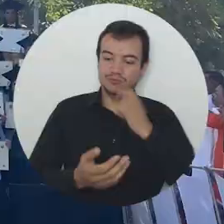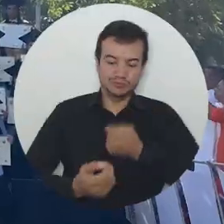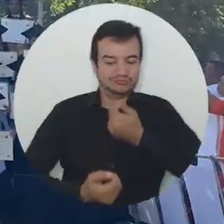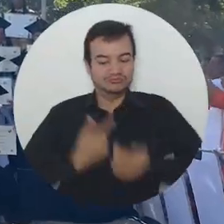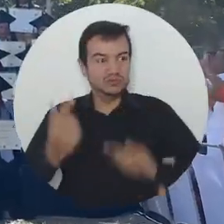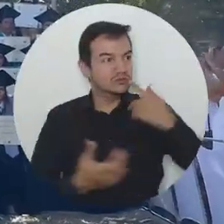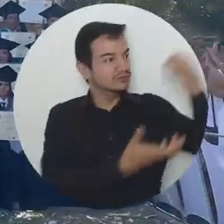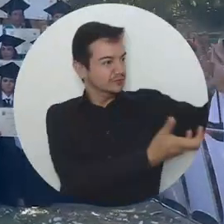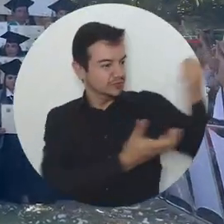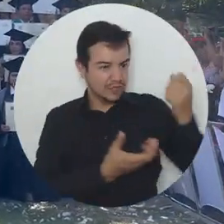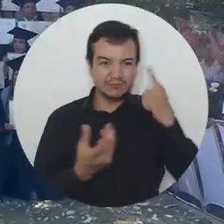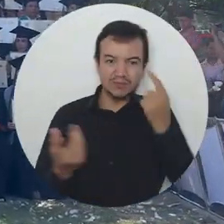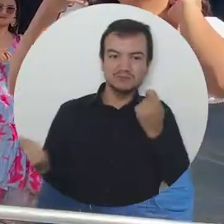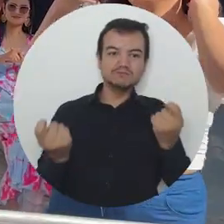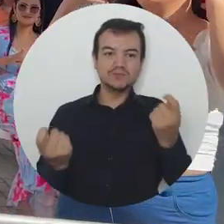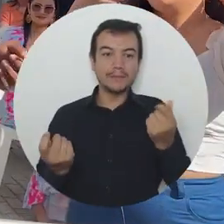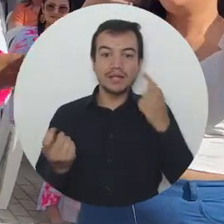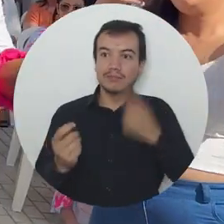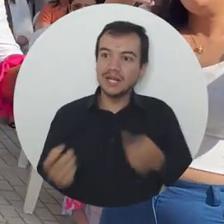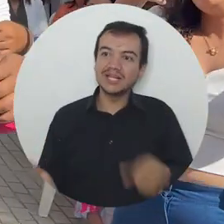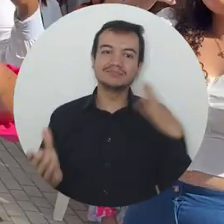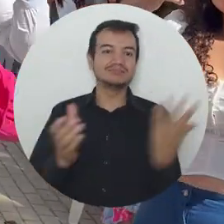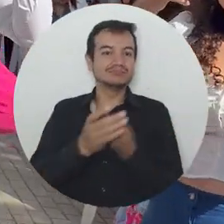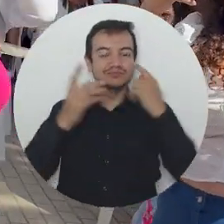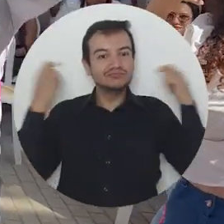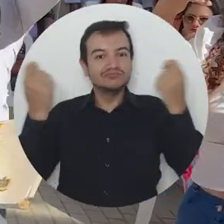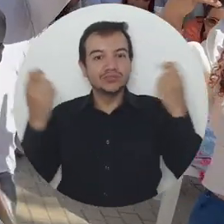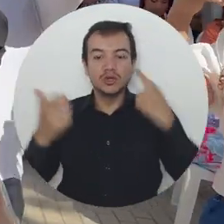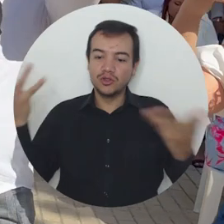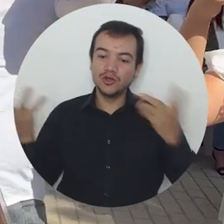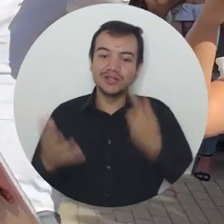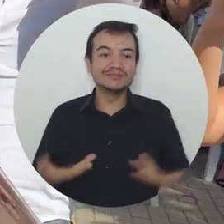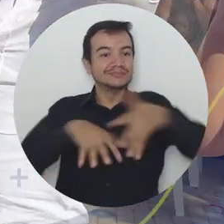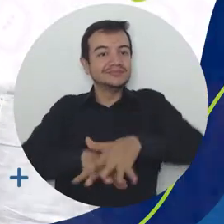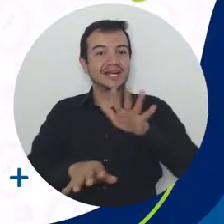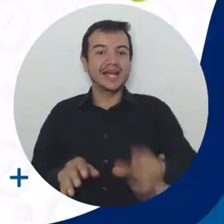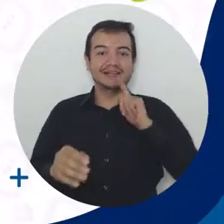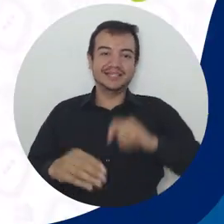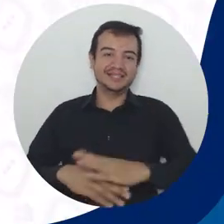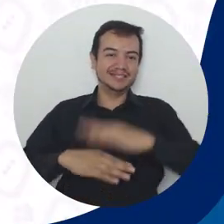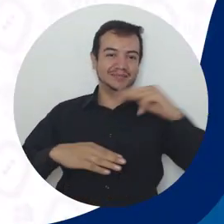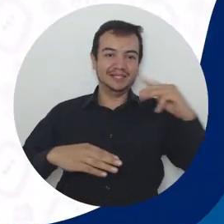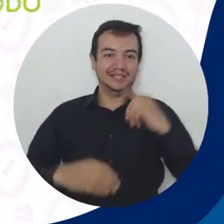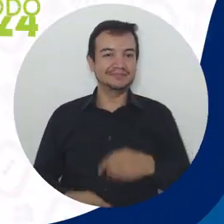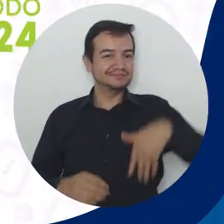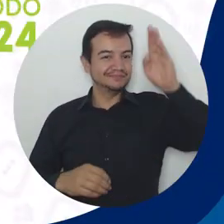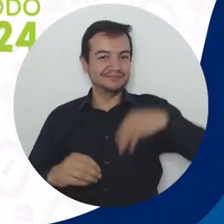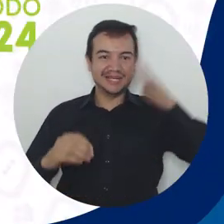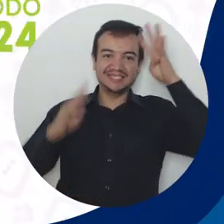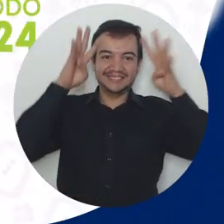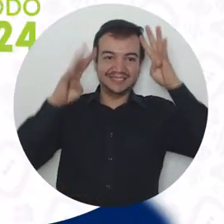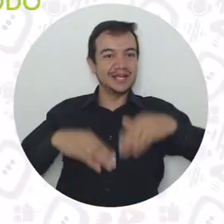reconoce sus esfuerzos financieros y que convierten a esta estrategia de inclusión en una bandera de competitividad en el Magdalena. Aún más